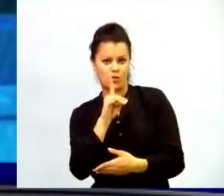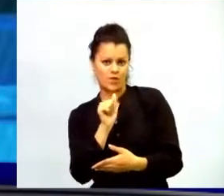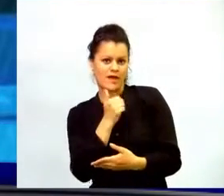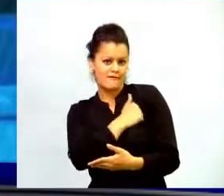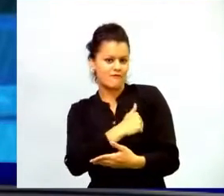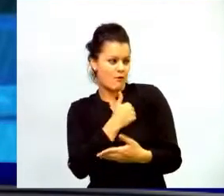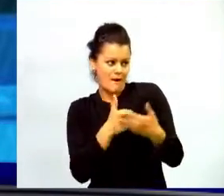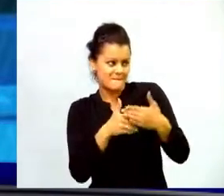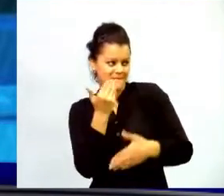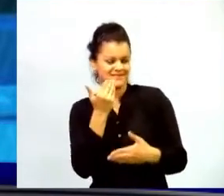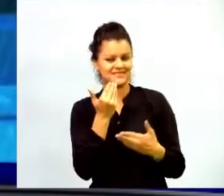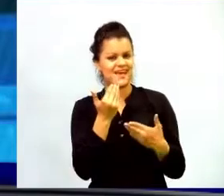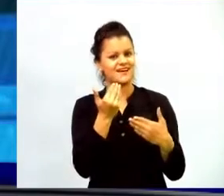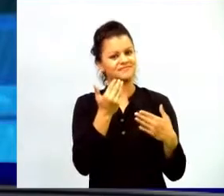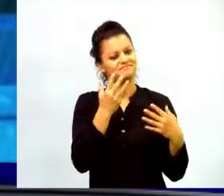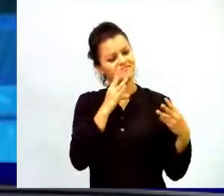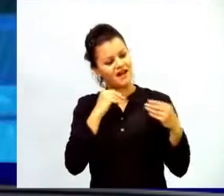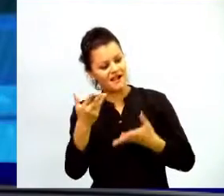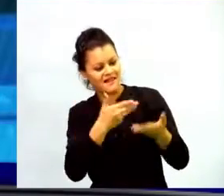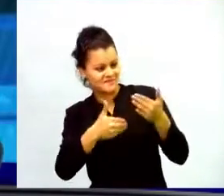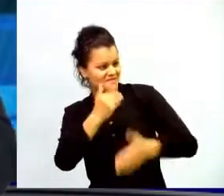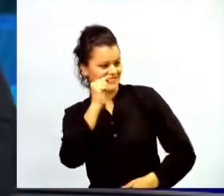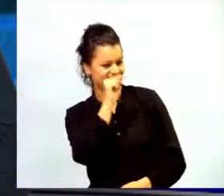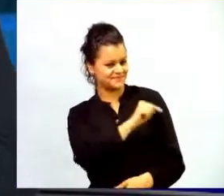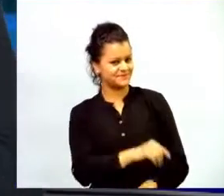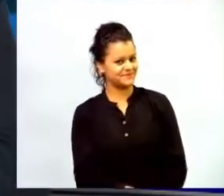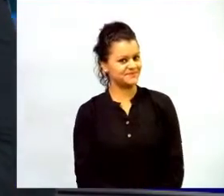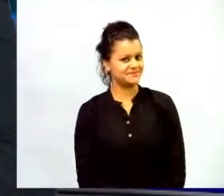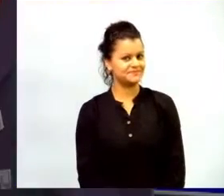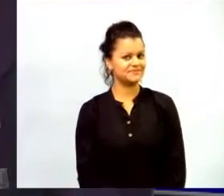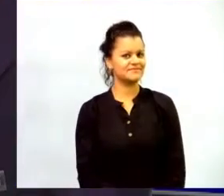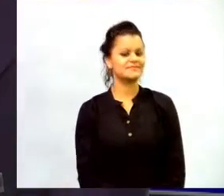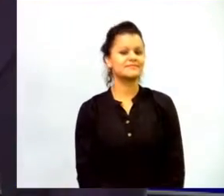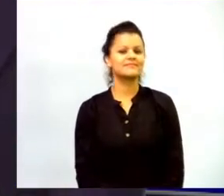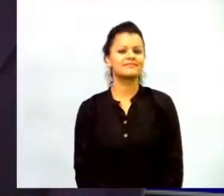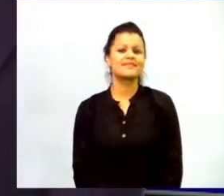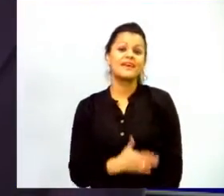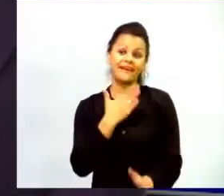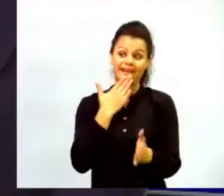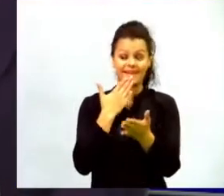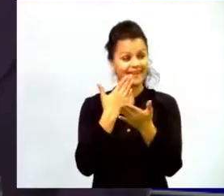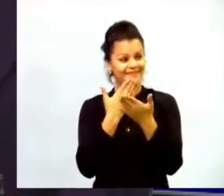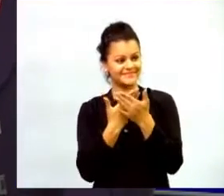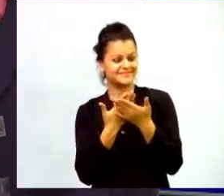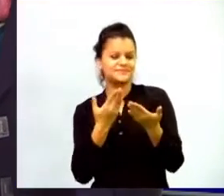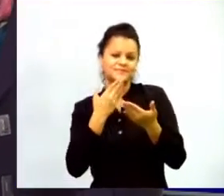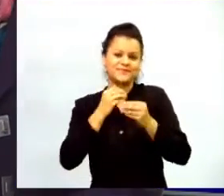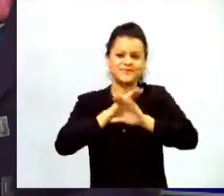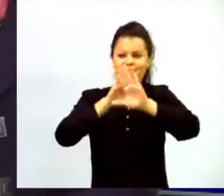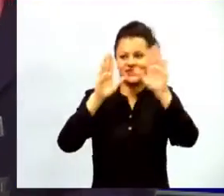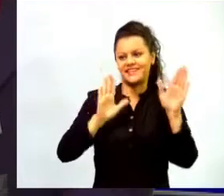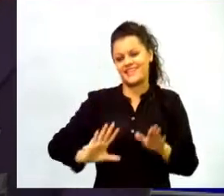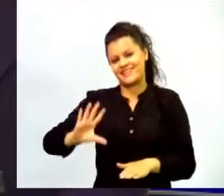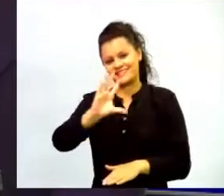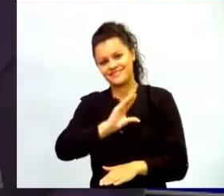este conversatorio el día de hoy. Gracias, Carlos. Muy buenos días a todos. Gracias,